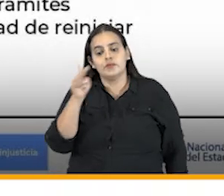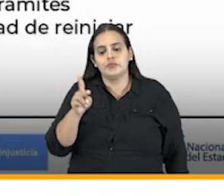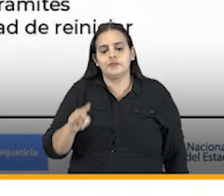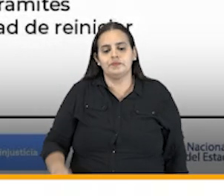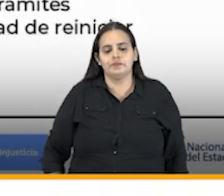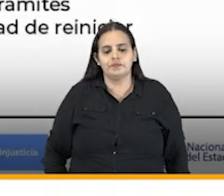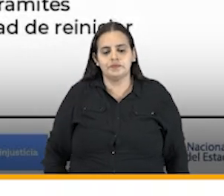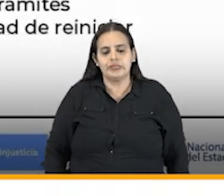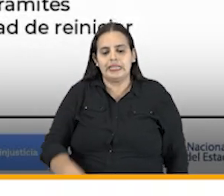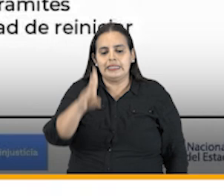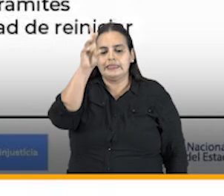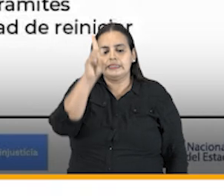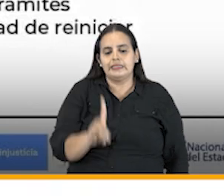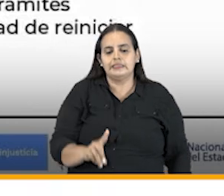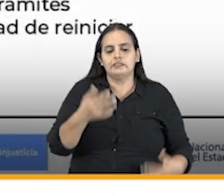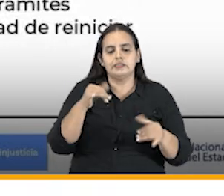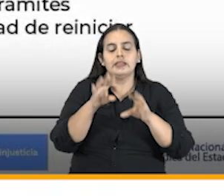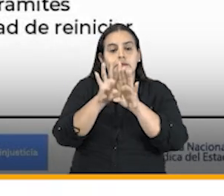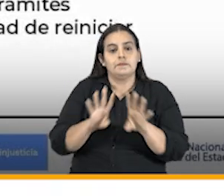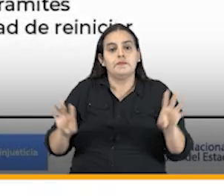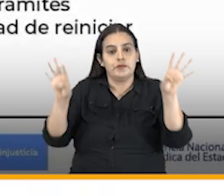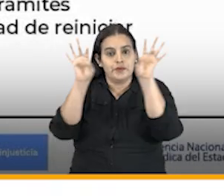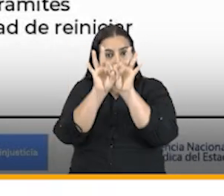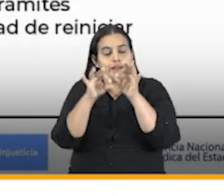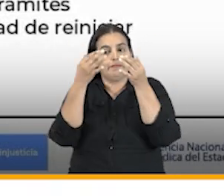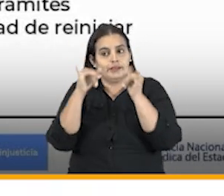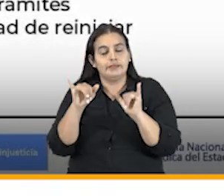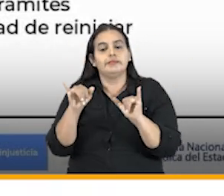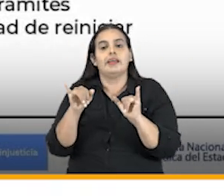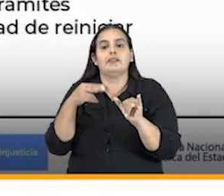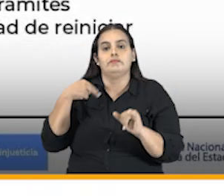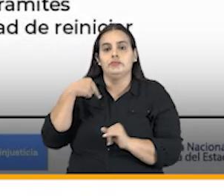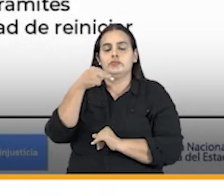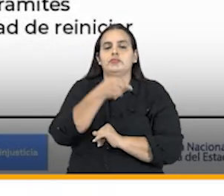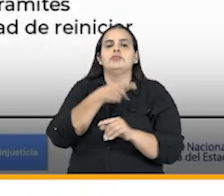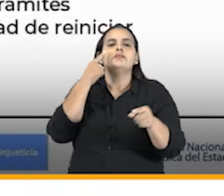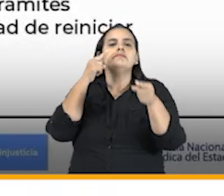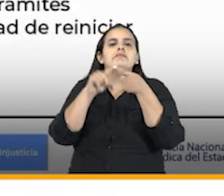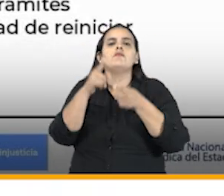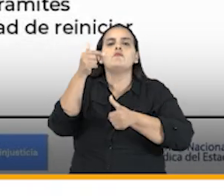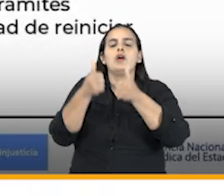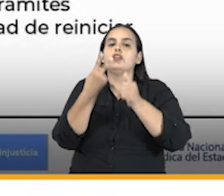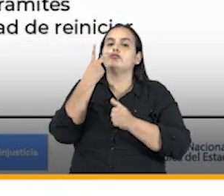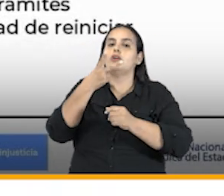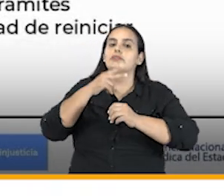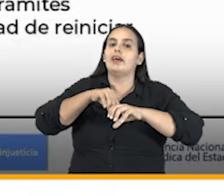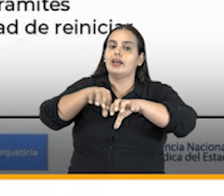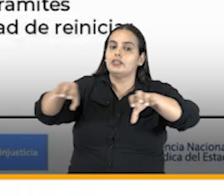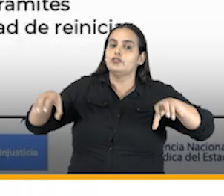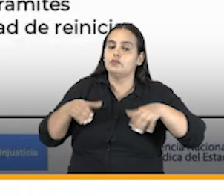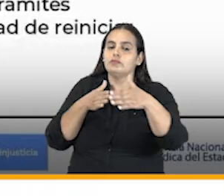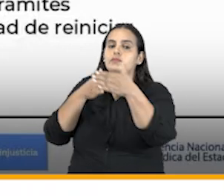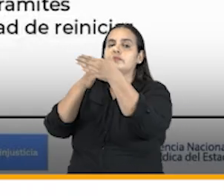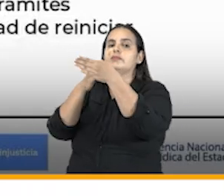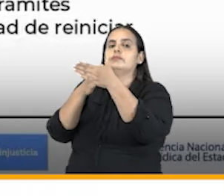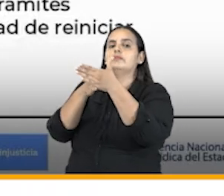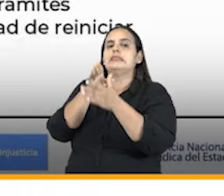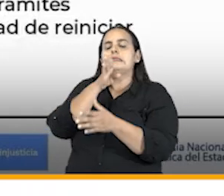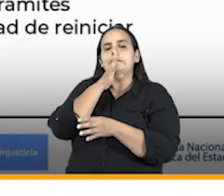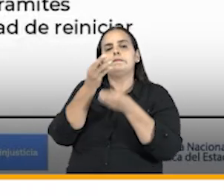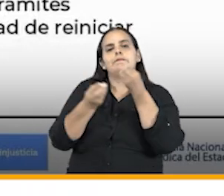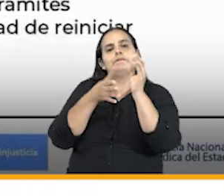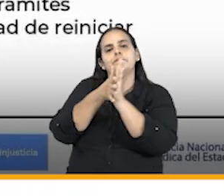otra decisión relevante que fue favorable para nosotros tiene que ver con dos acciones de tutela que enfrentaba la